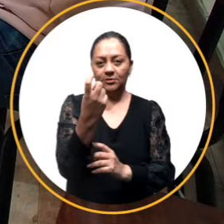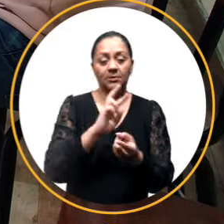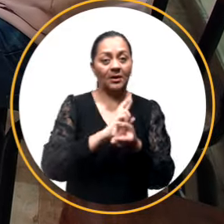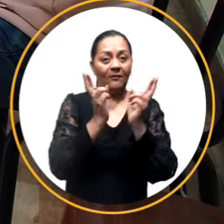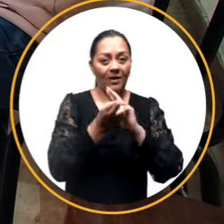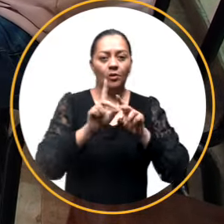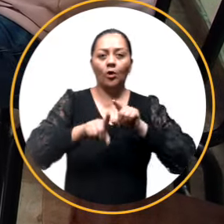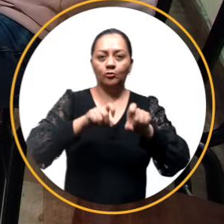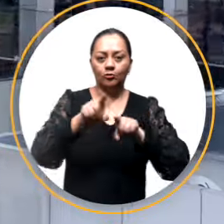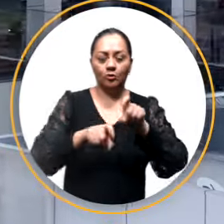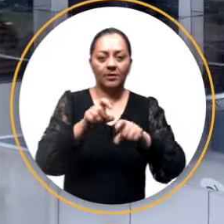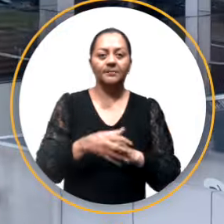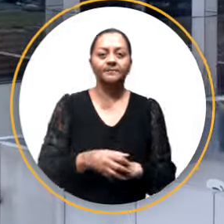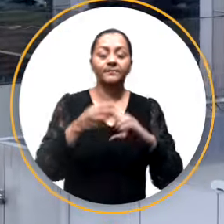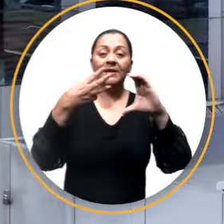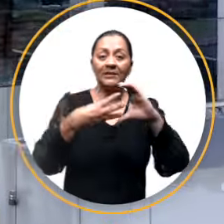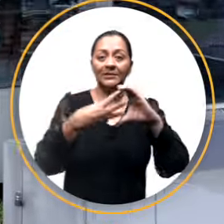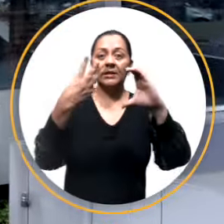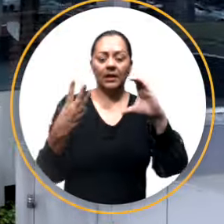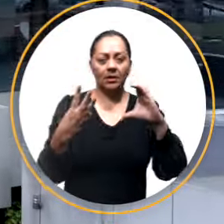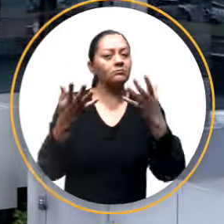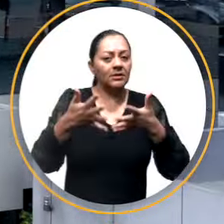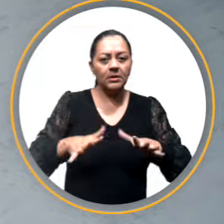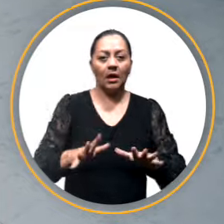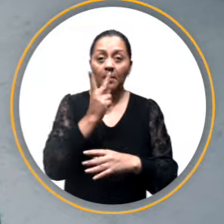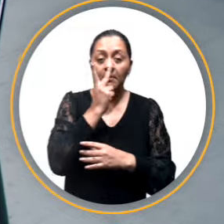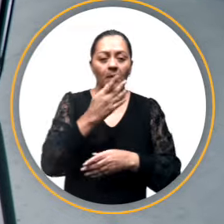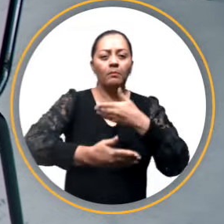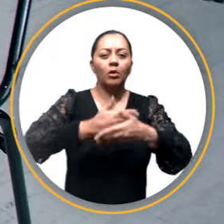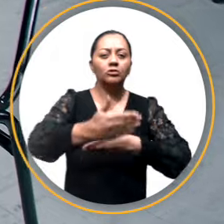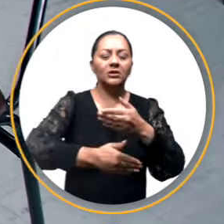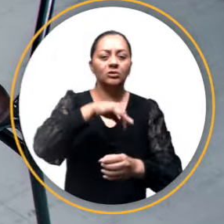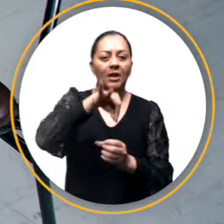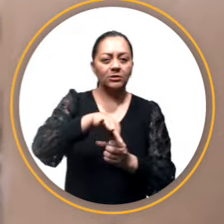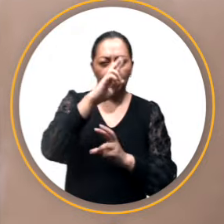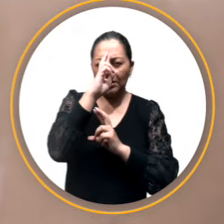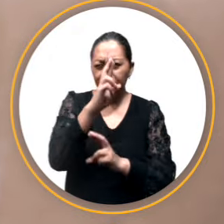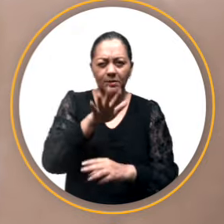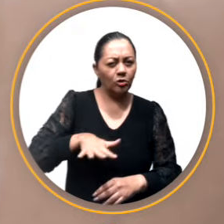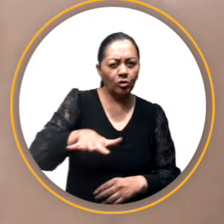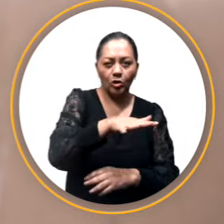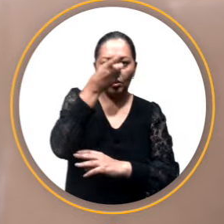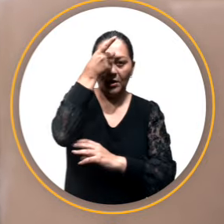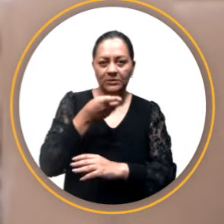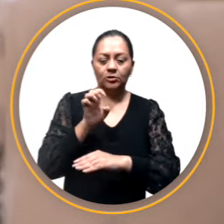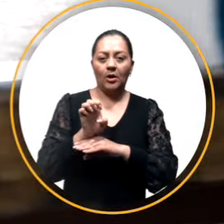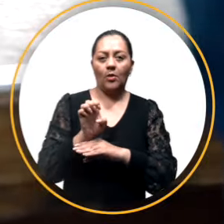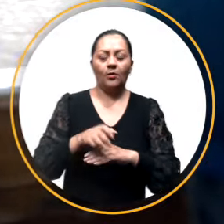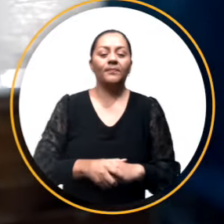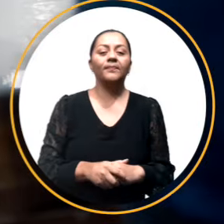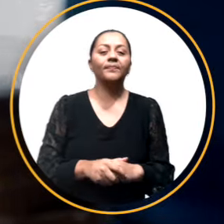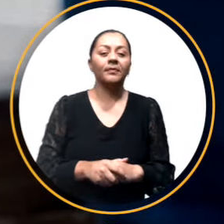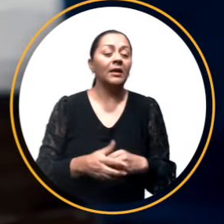Popular 2024. El Consejo Nacional Electoral, una vez más, garantizó la transparencia y el respeto absoluto a la voluntad popular.